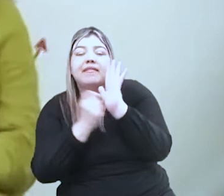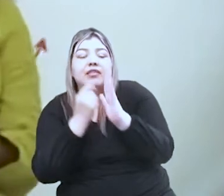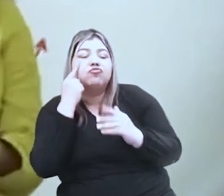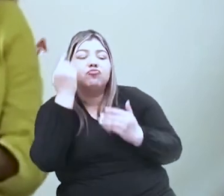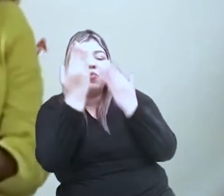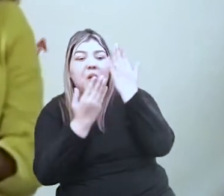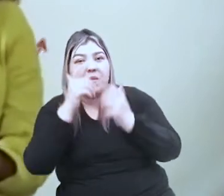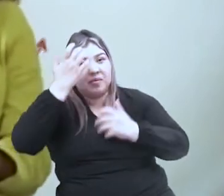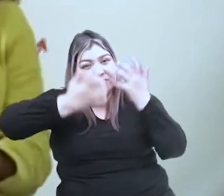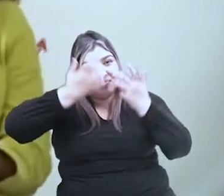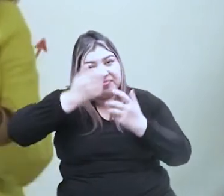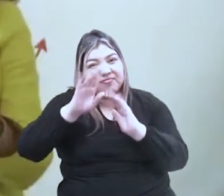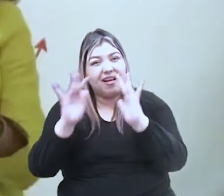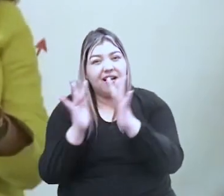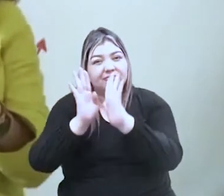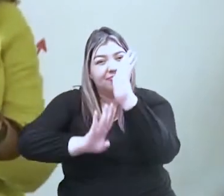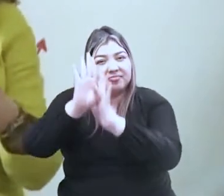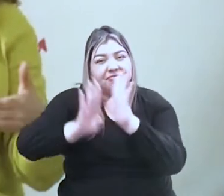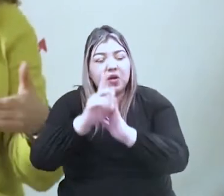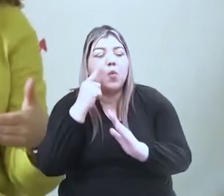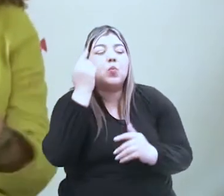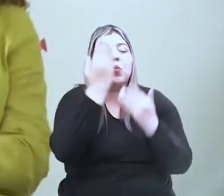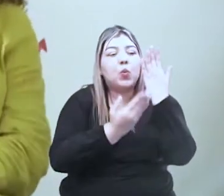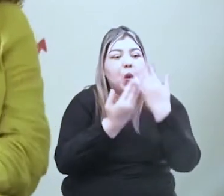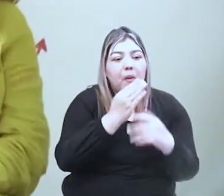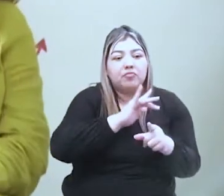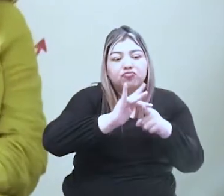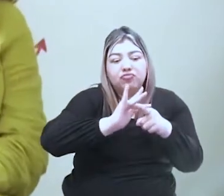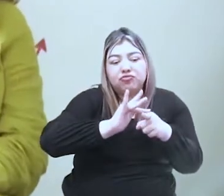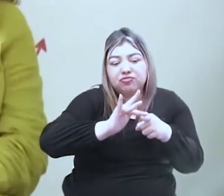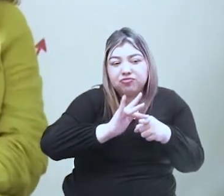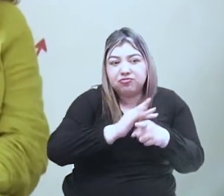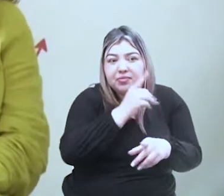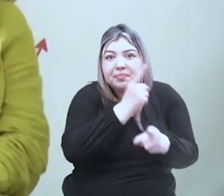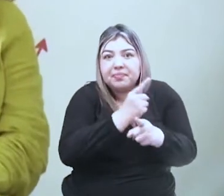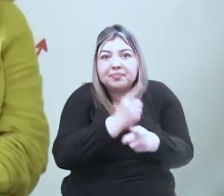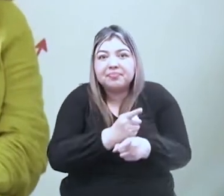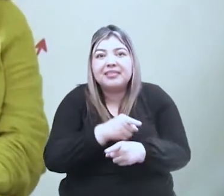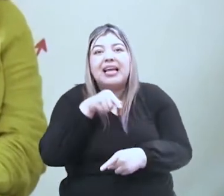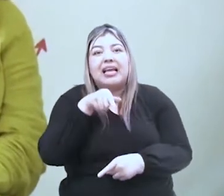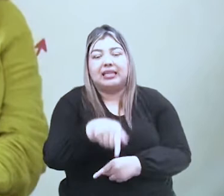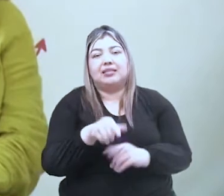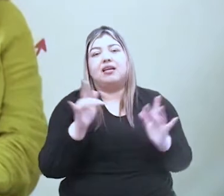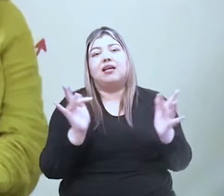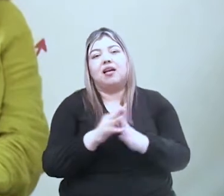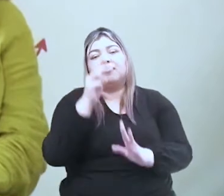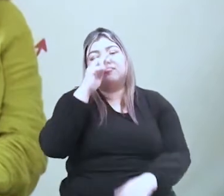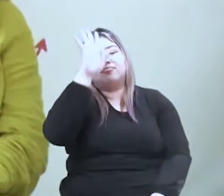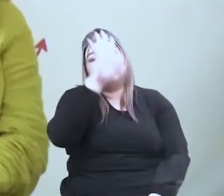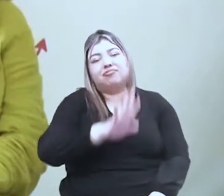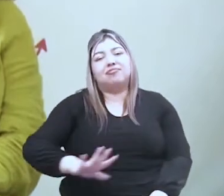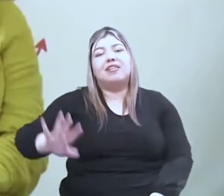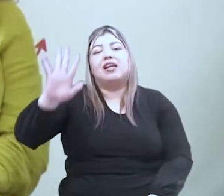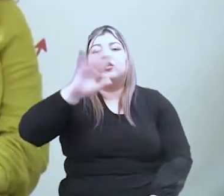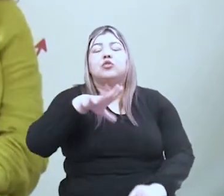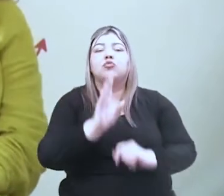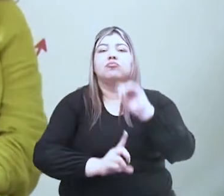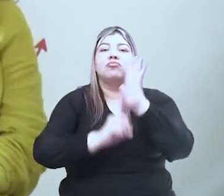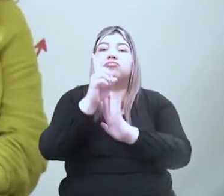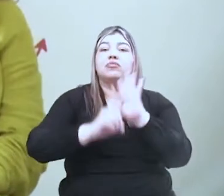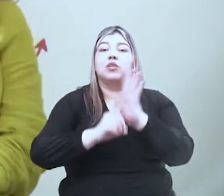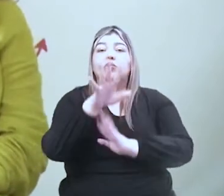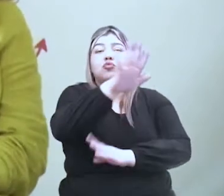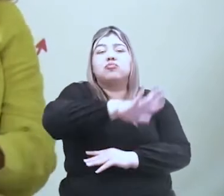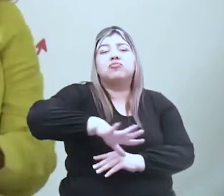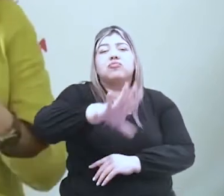étnica y cultural y reconociendo esa ruralidad dispersa, foco de nuestro Plan Nacional de Desarrollo. En esa